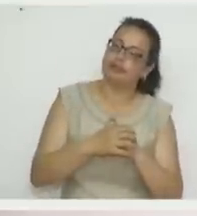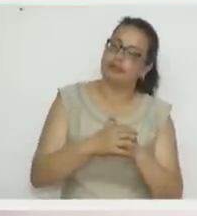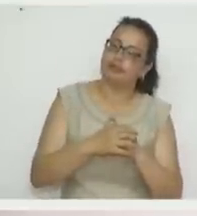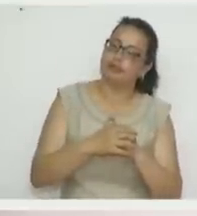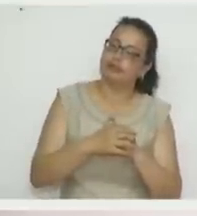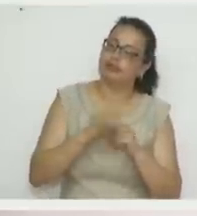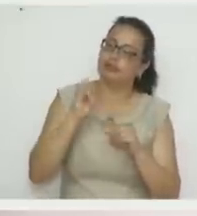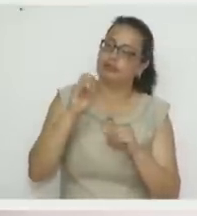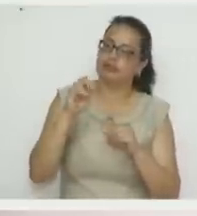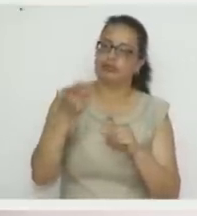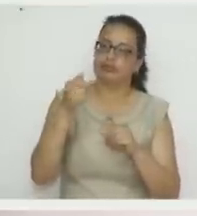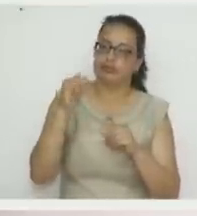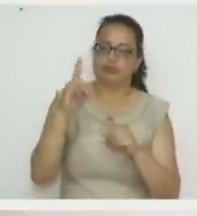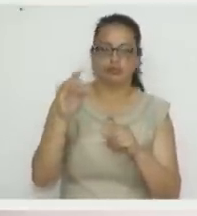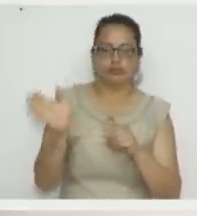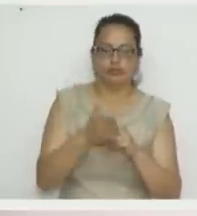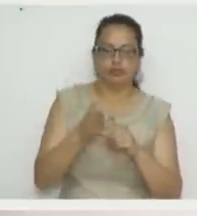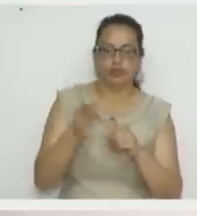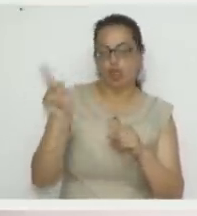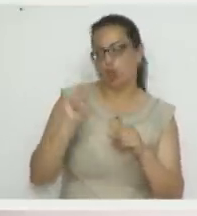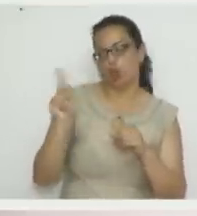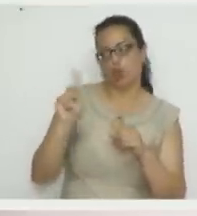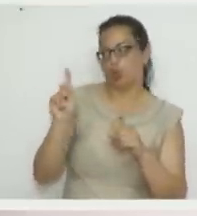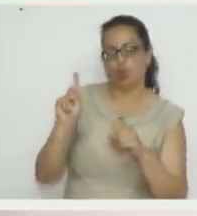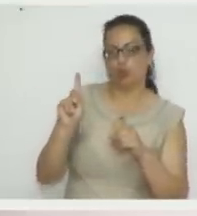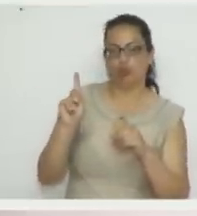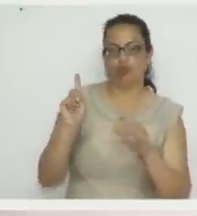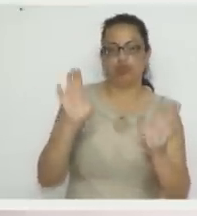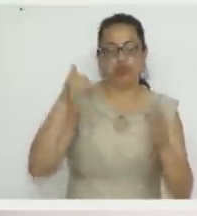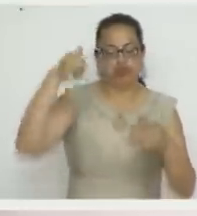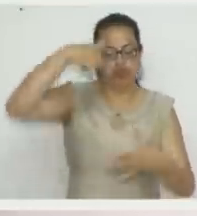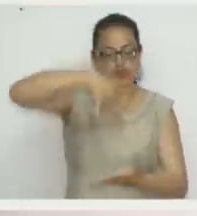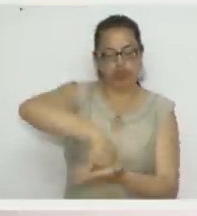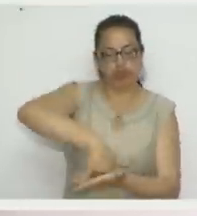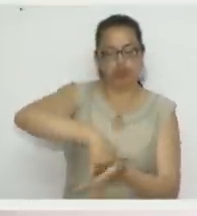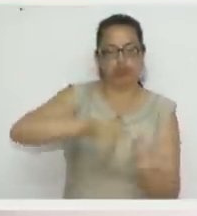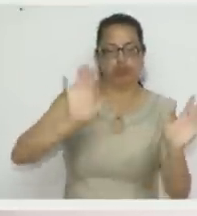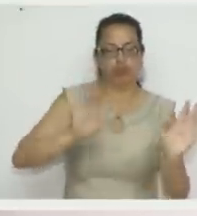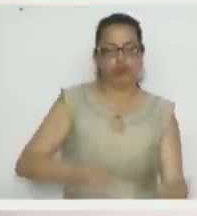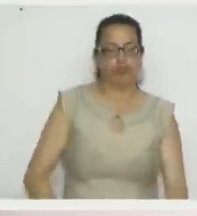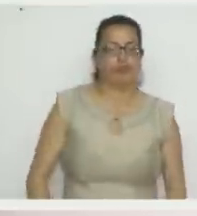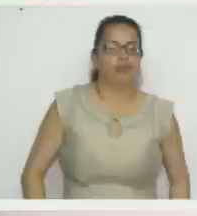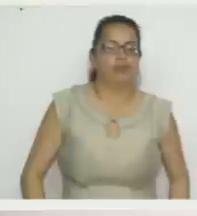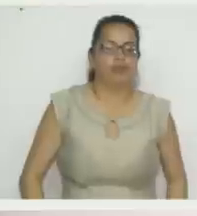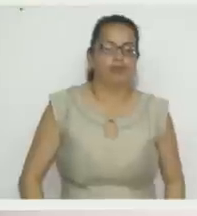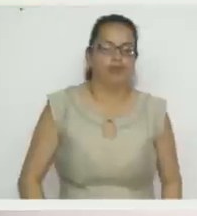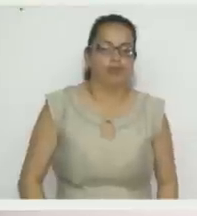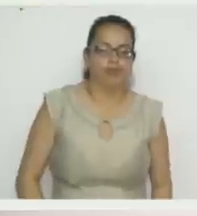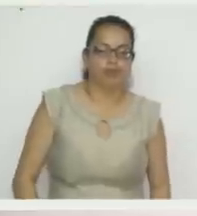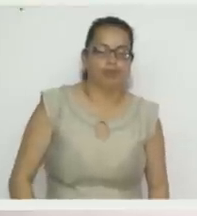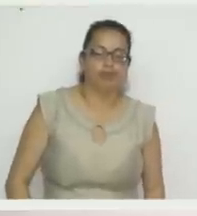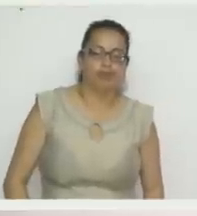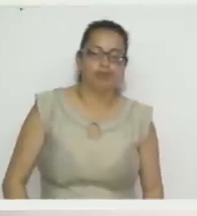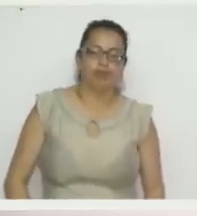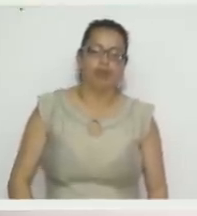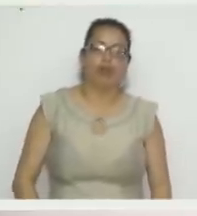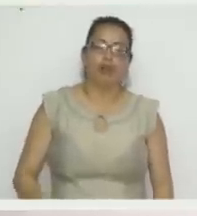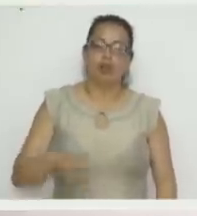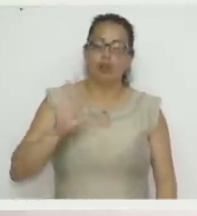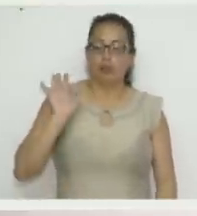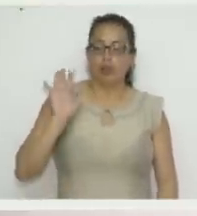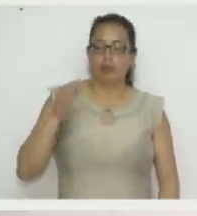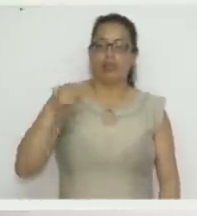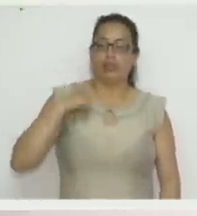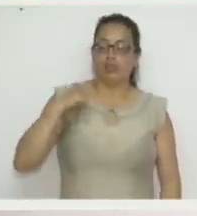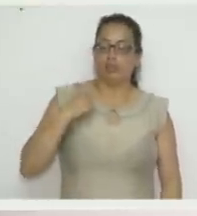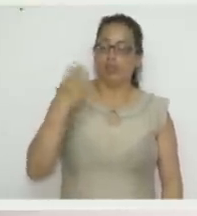Ingrid. Bueno, es como que se cayó la llamada. Bueno, pero las termoformas es muy fácil de utilizar. Sí. nos toca es calentar